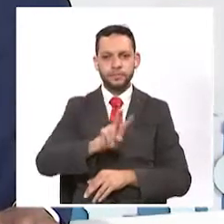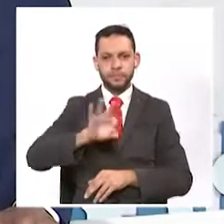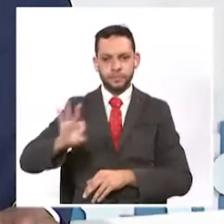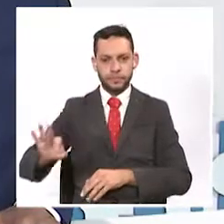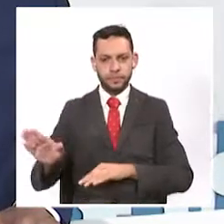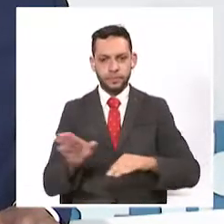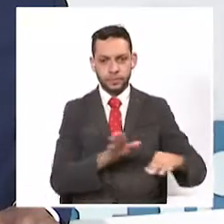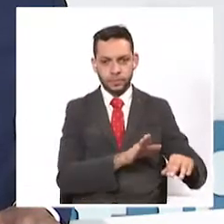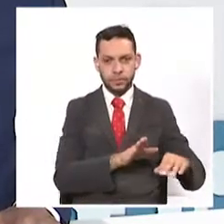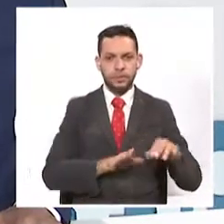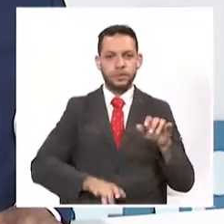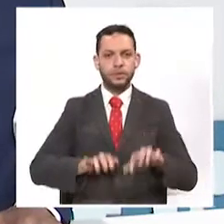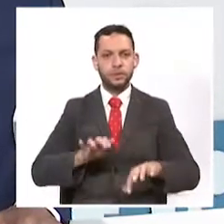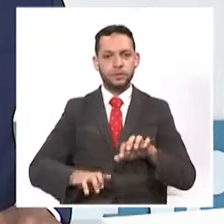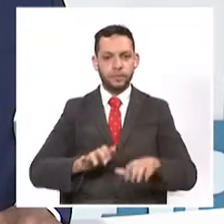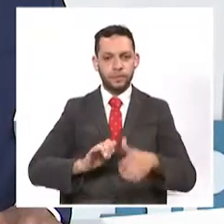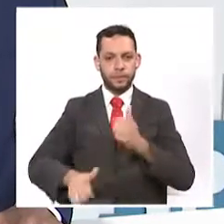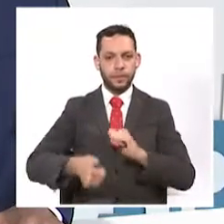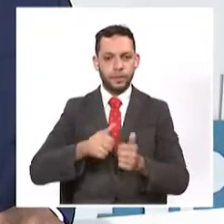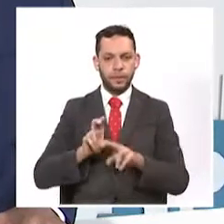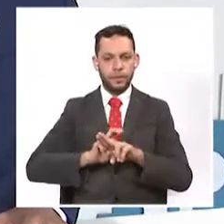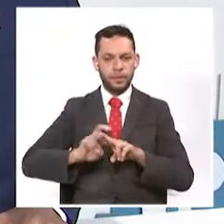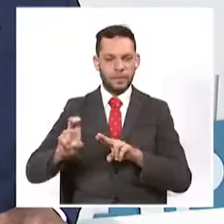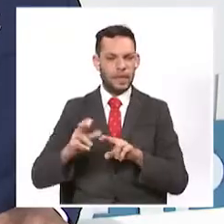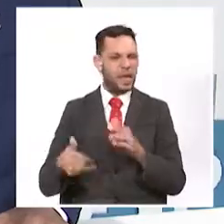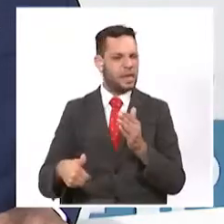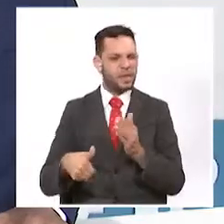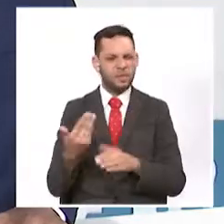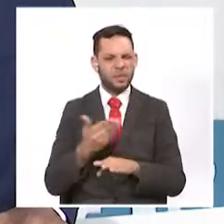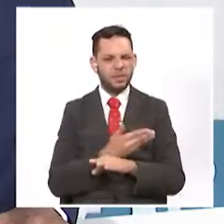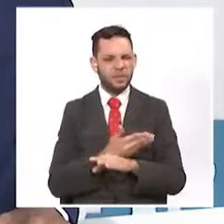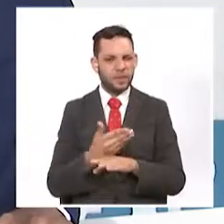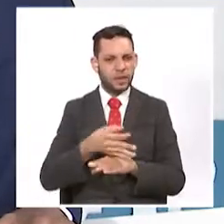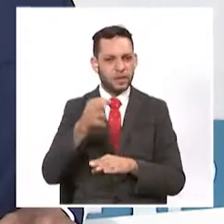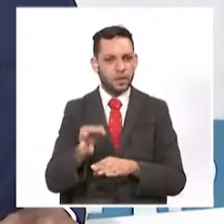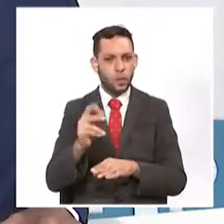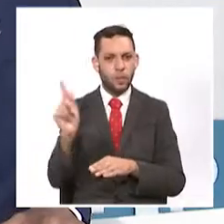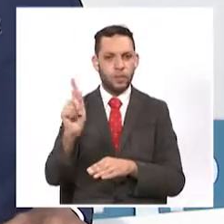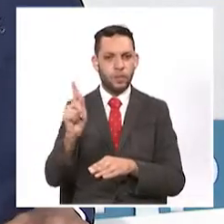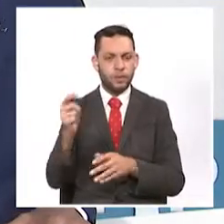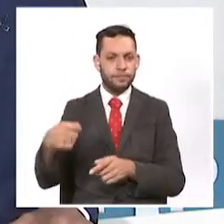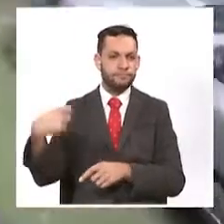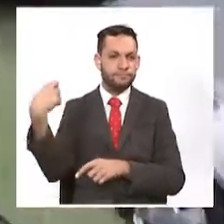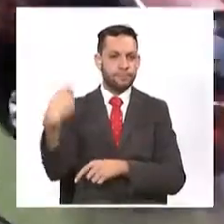Deporte anunció que se espera reanudar este programa de incentivos económicos a partir de febrero.